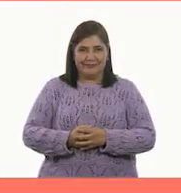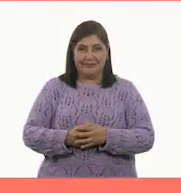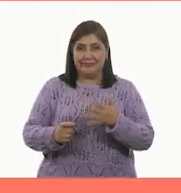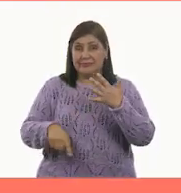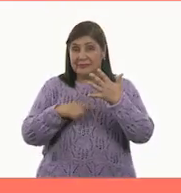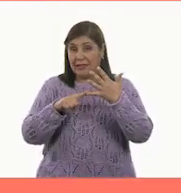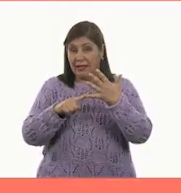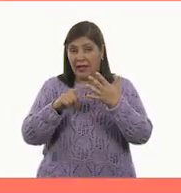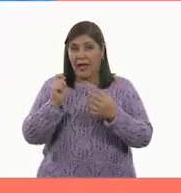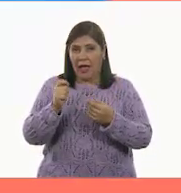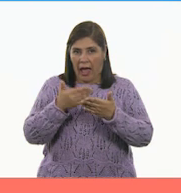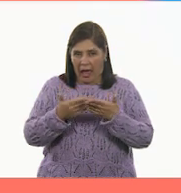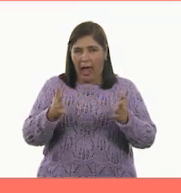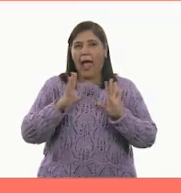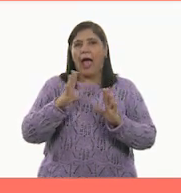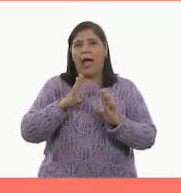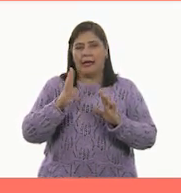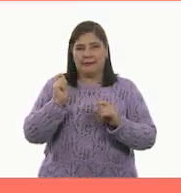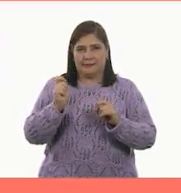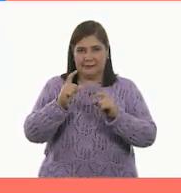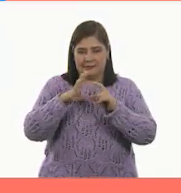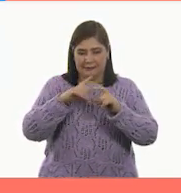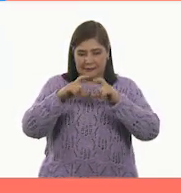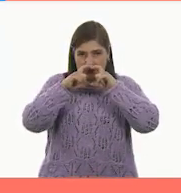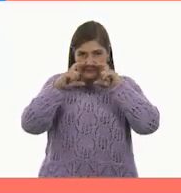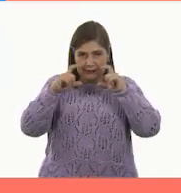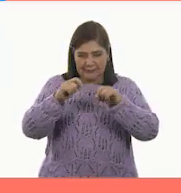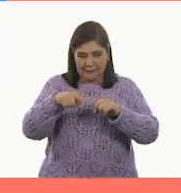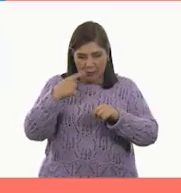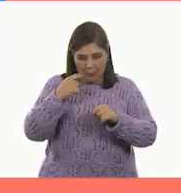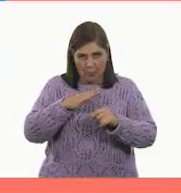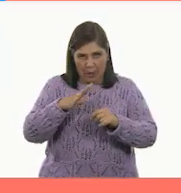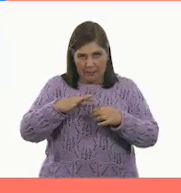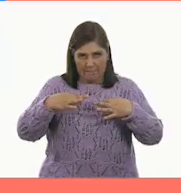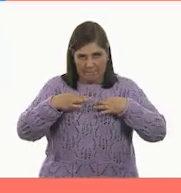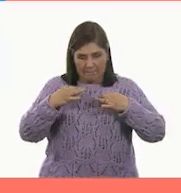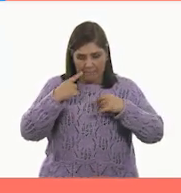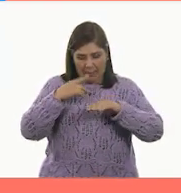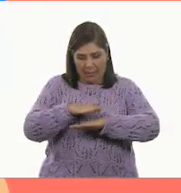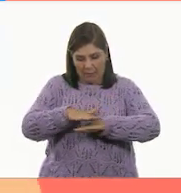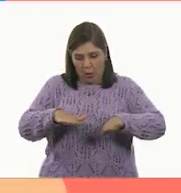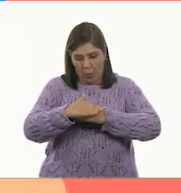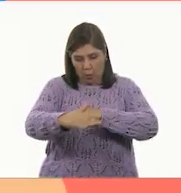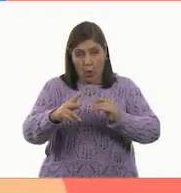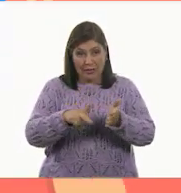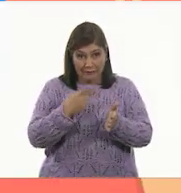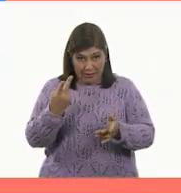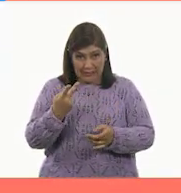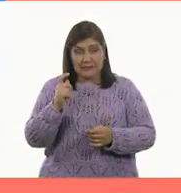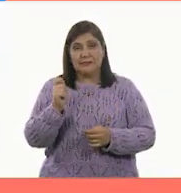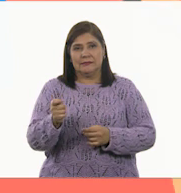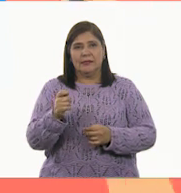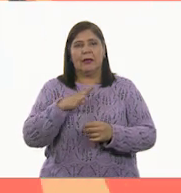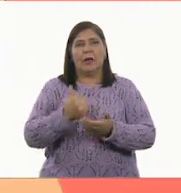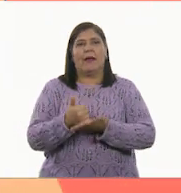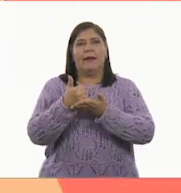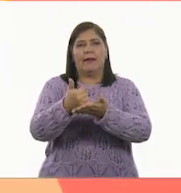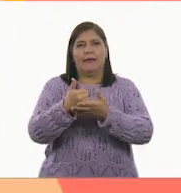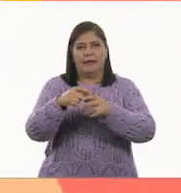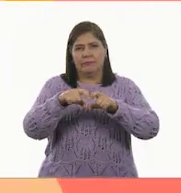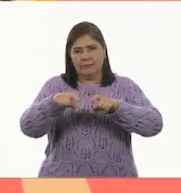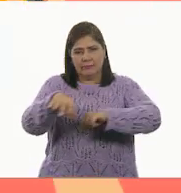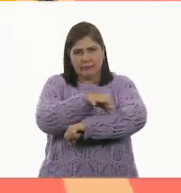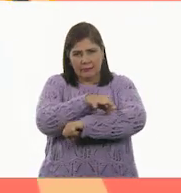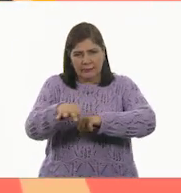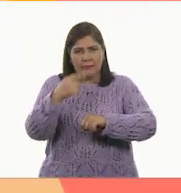Cinco Ahora tenemos un pequeño pedazo de playera Estira a lo ancho y con ayuda de la regla mide y